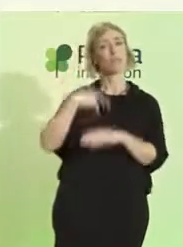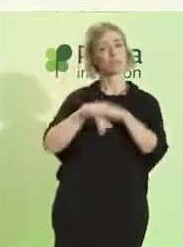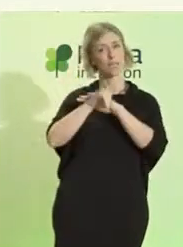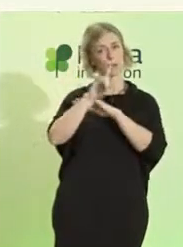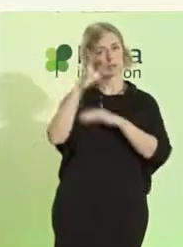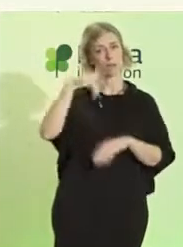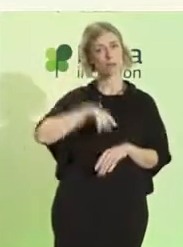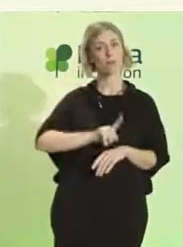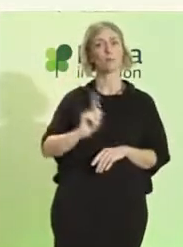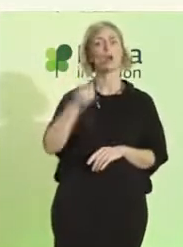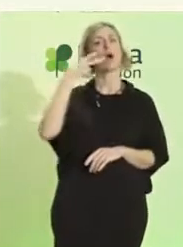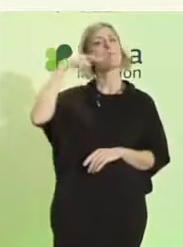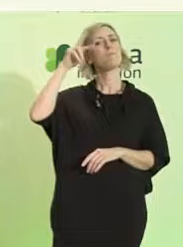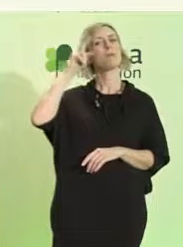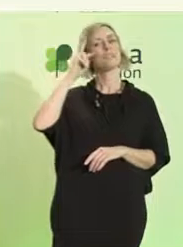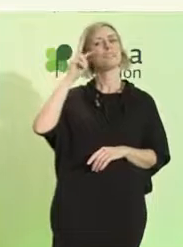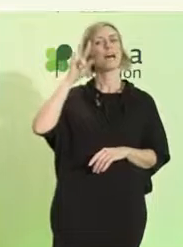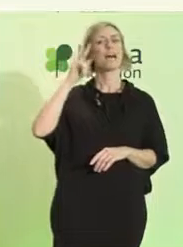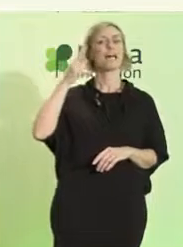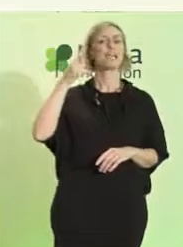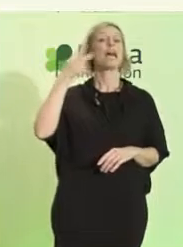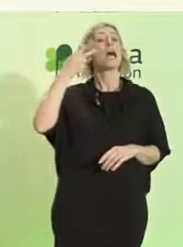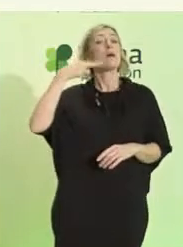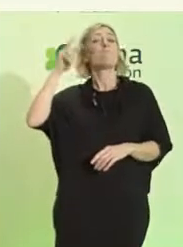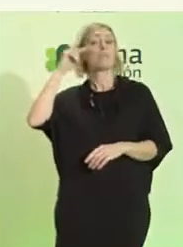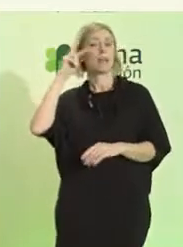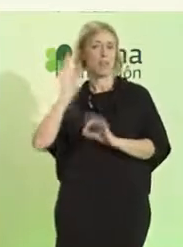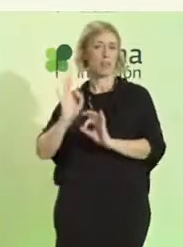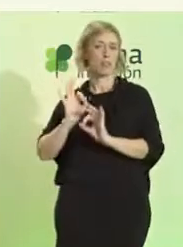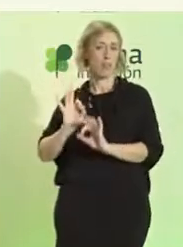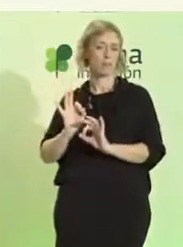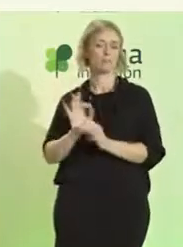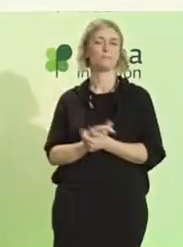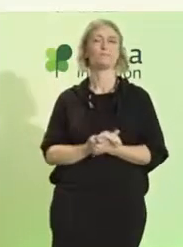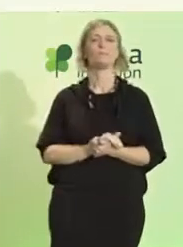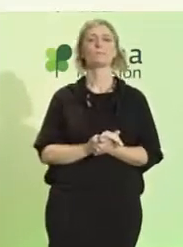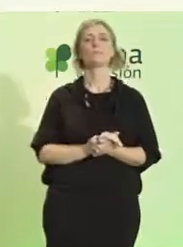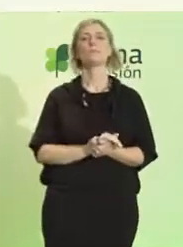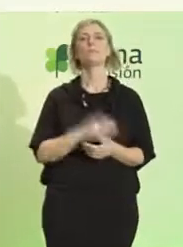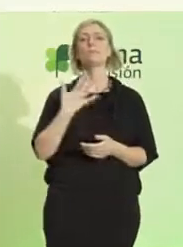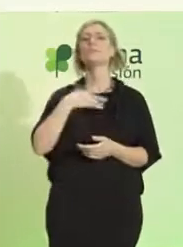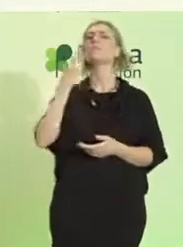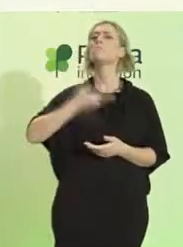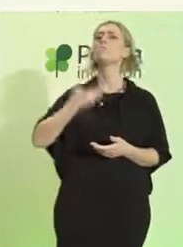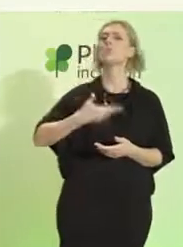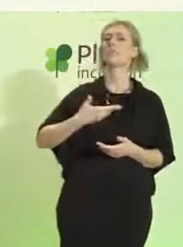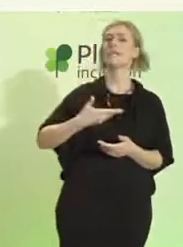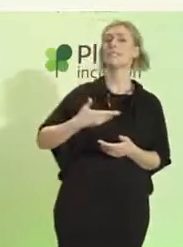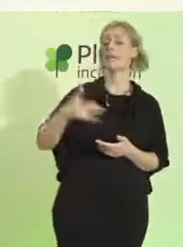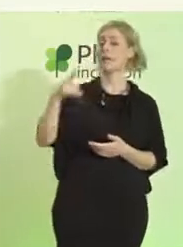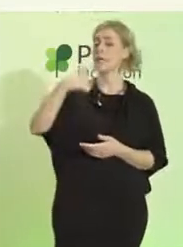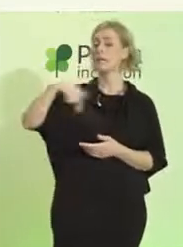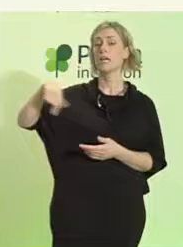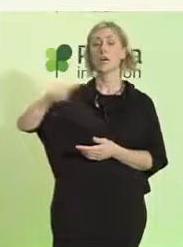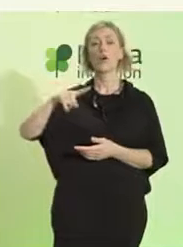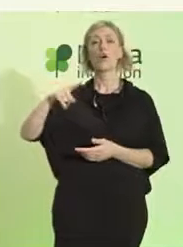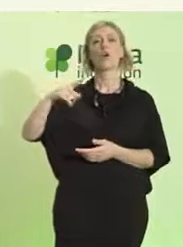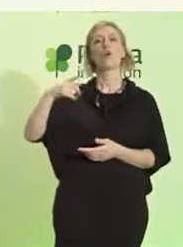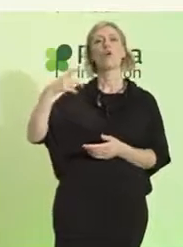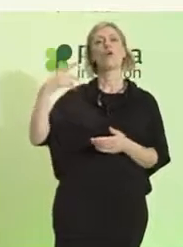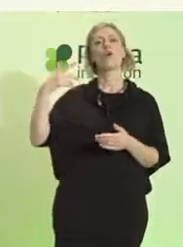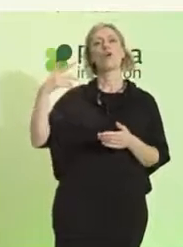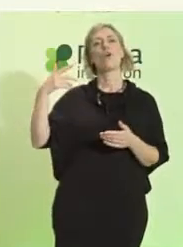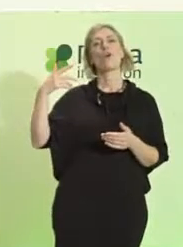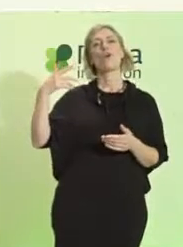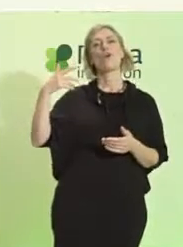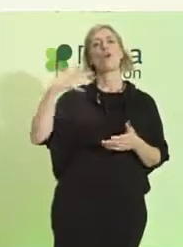Y es tan importante su visión y su conocimiento de vida como es la de todos los profesionales expertos que